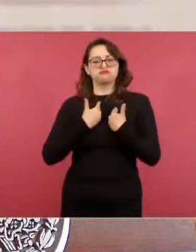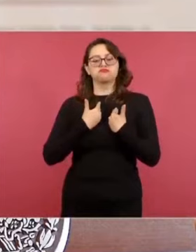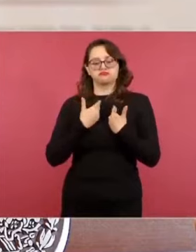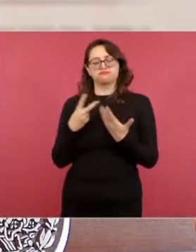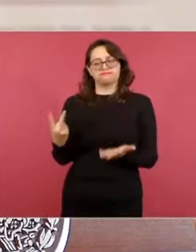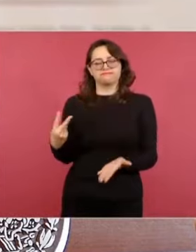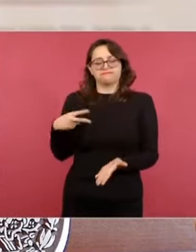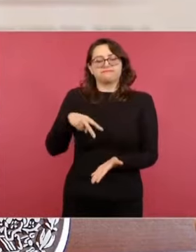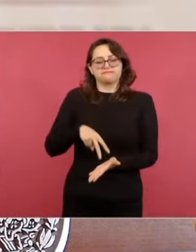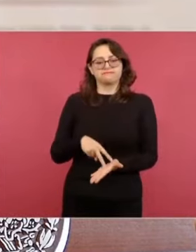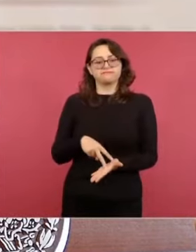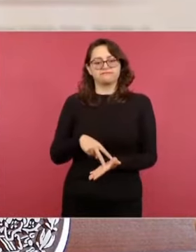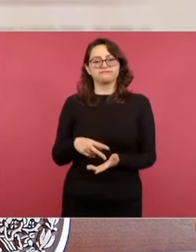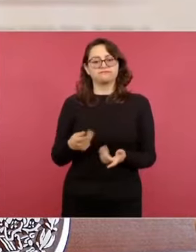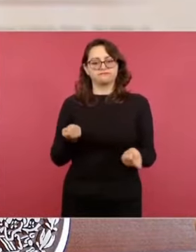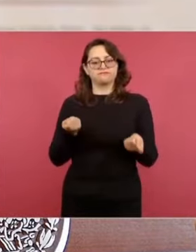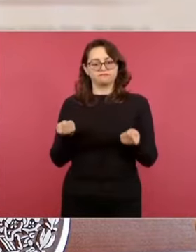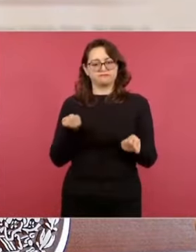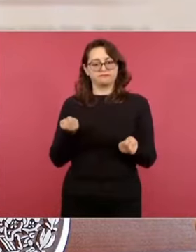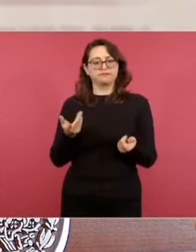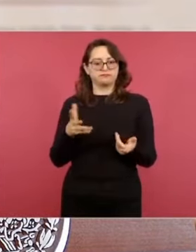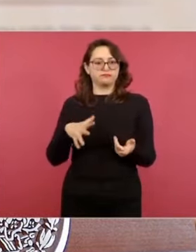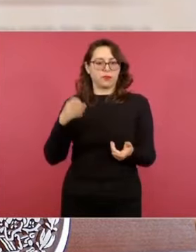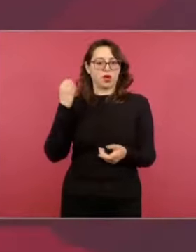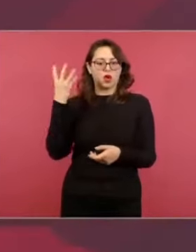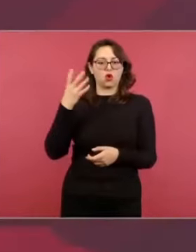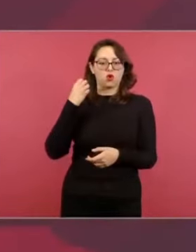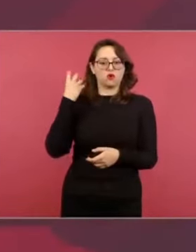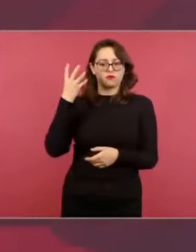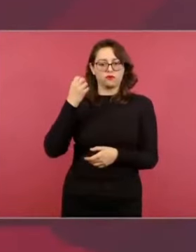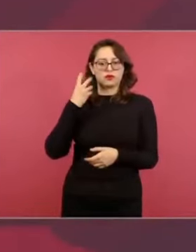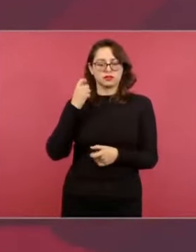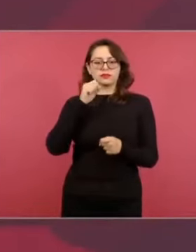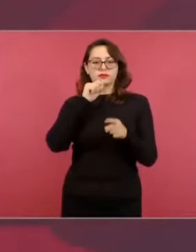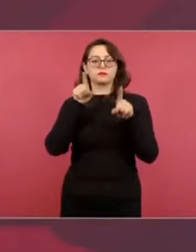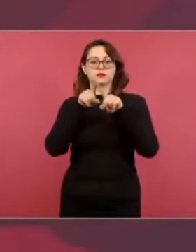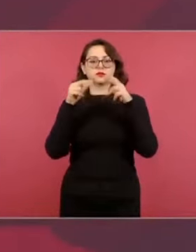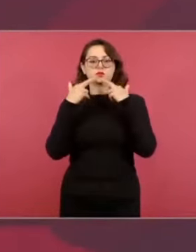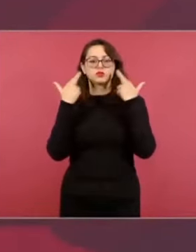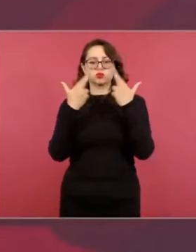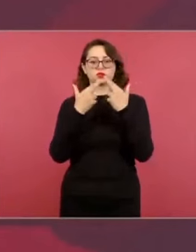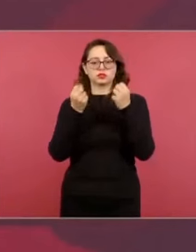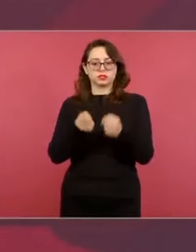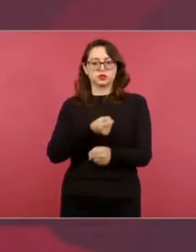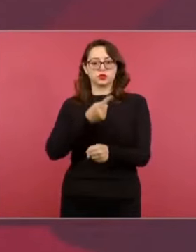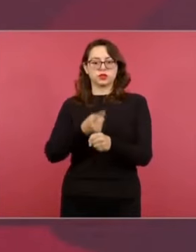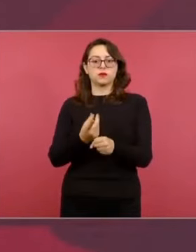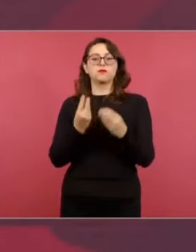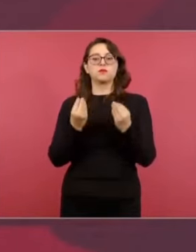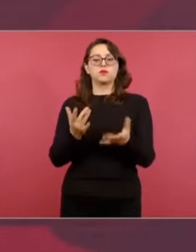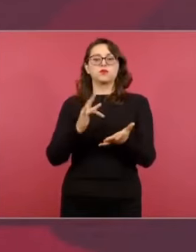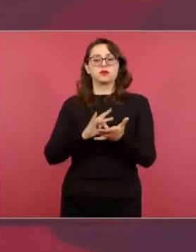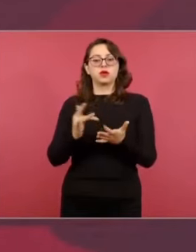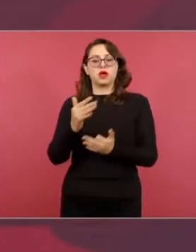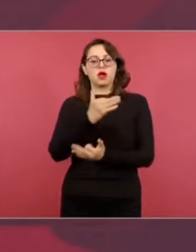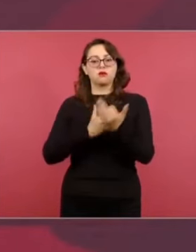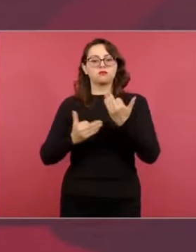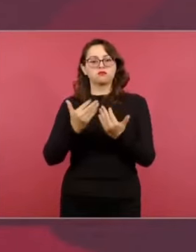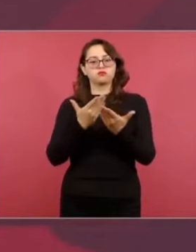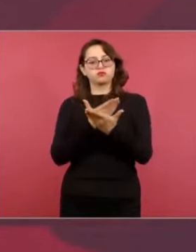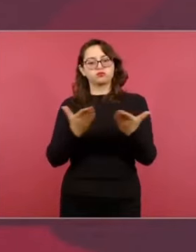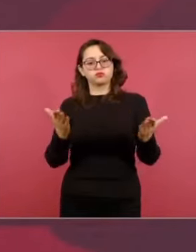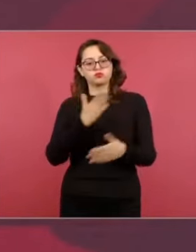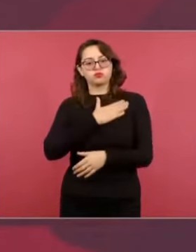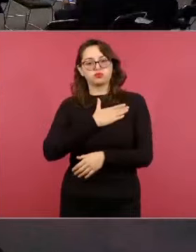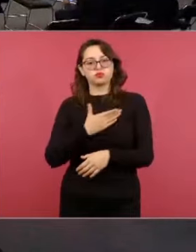de la conferencia y también de la reunión de seguridad. Muchísimas gracias a todas y a todos. Buen